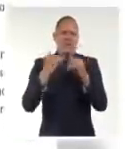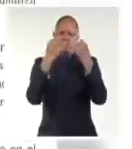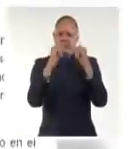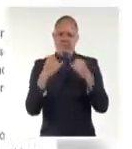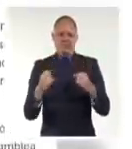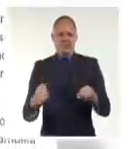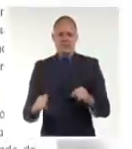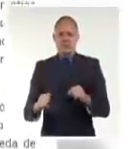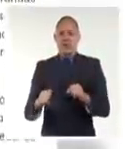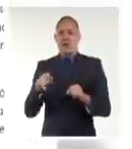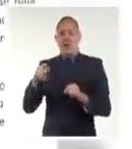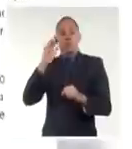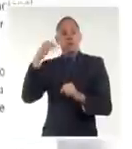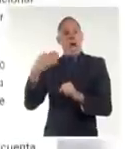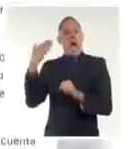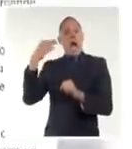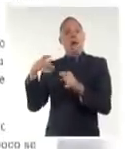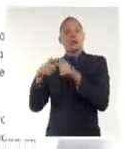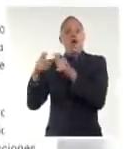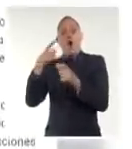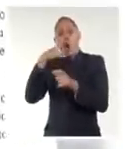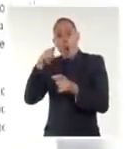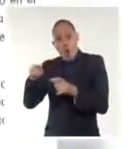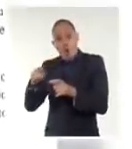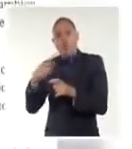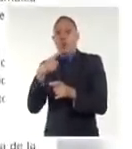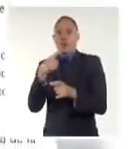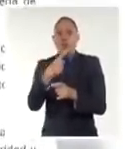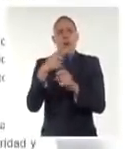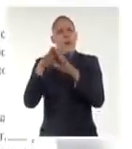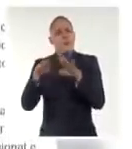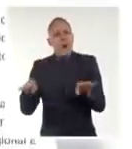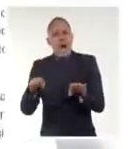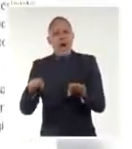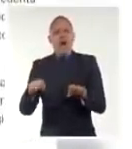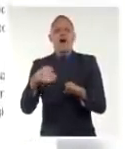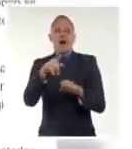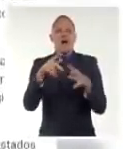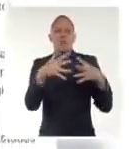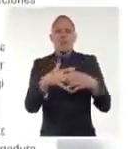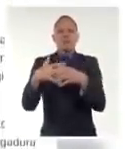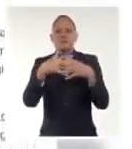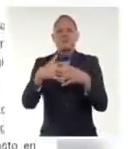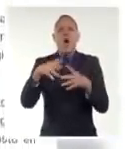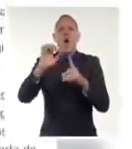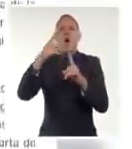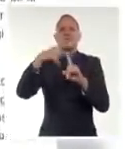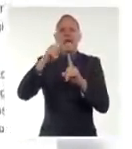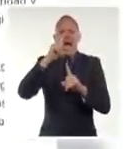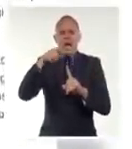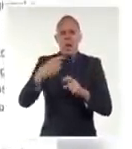Los Estados Unidos y algunos aliados han utilizado la fuerza en múltiples ocasiones.